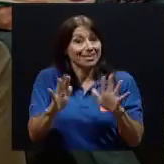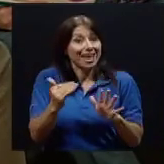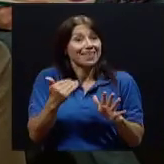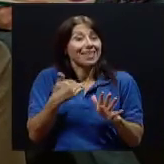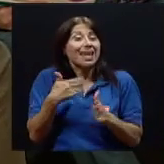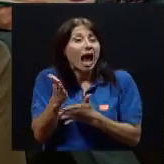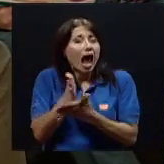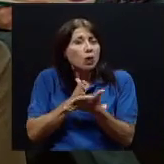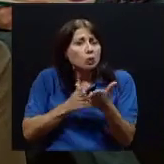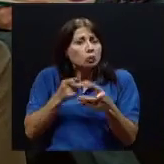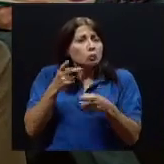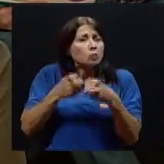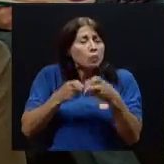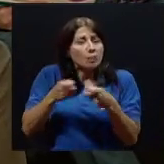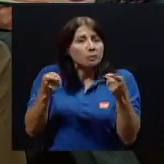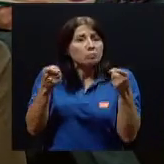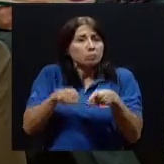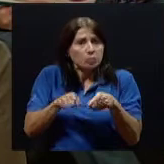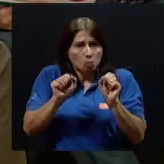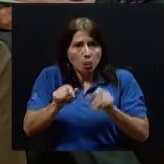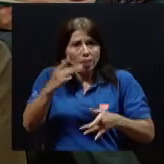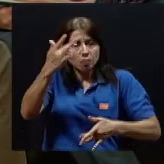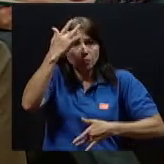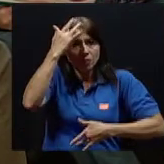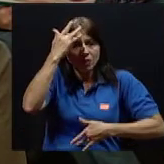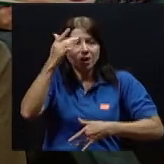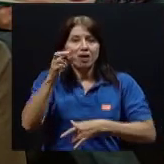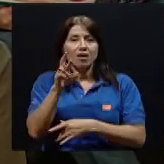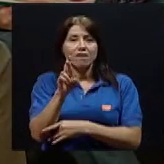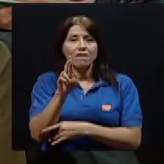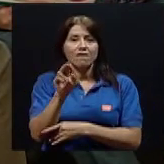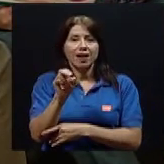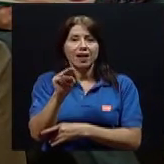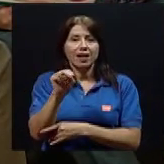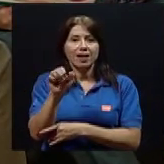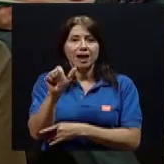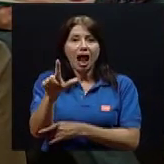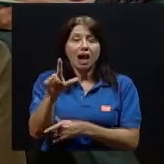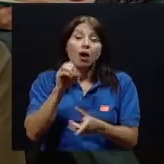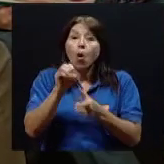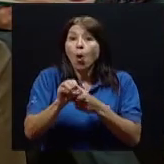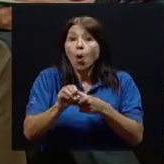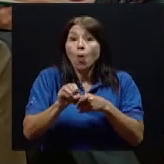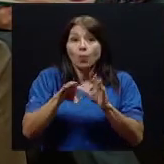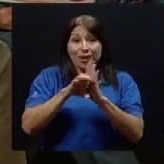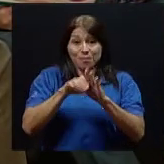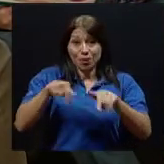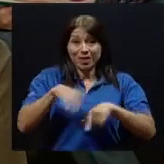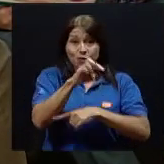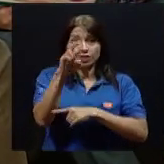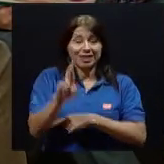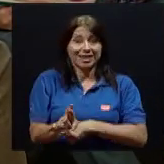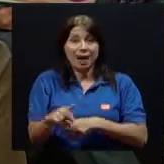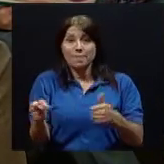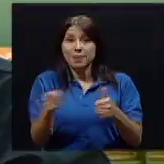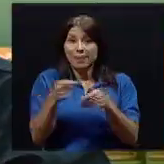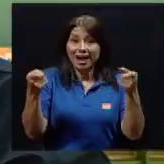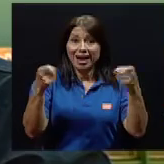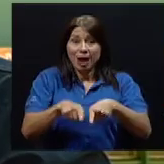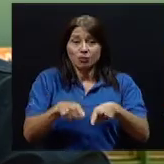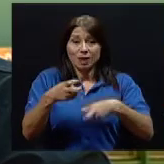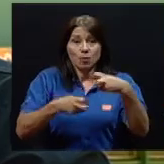o ya tiene enfermedad renal establecida por cualquier causa, que en este caso, por ejemplo, la primera causa en el país es la diabetes mellitus,